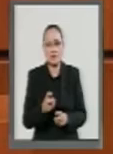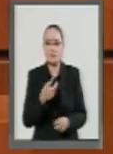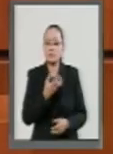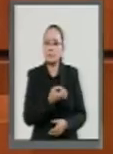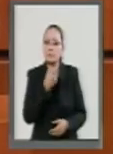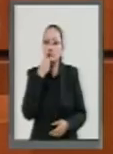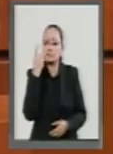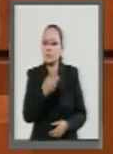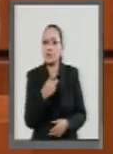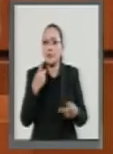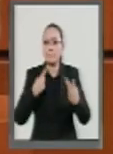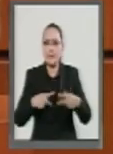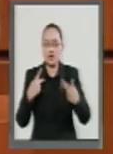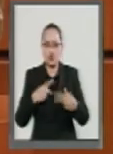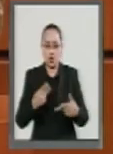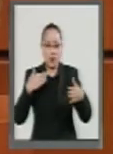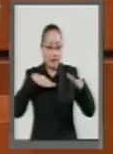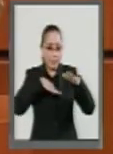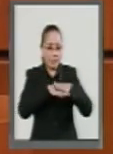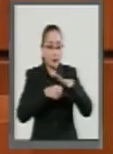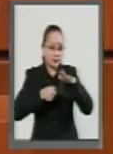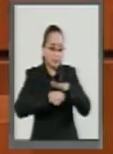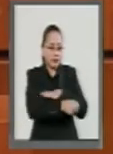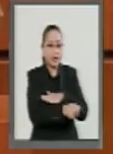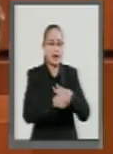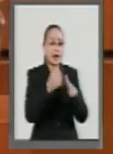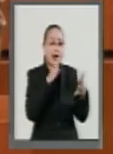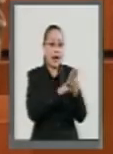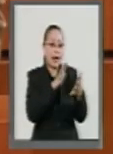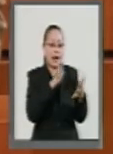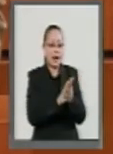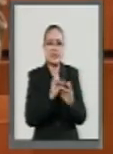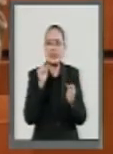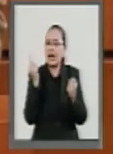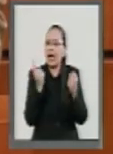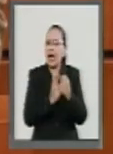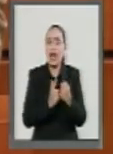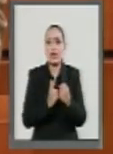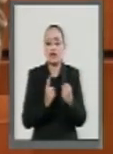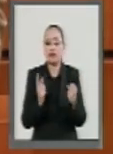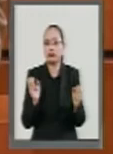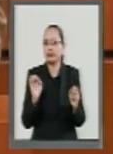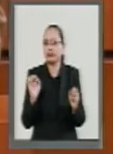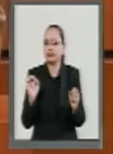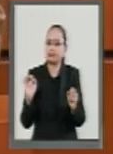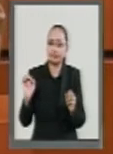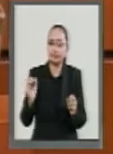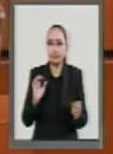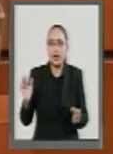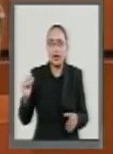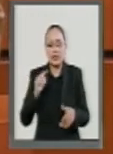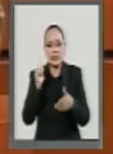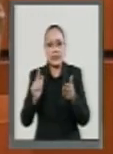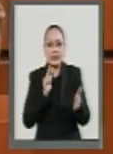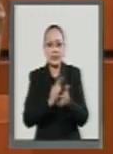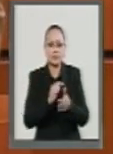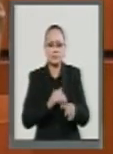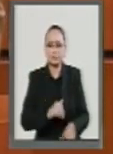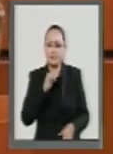que llega ahí por una situación de haber delinquido, tiene la posibilidad de